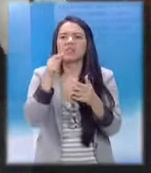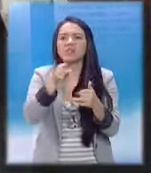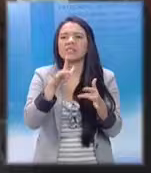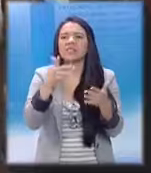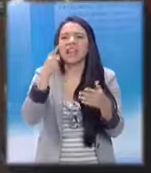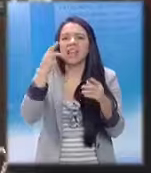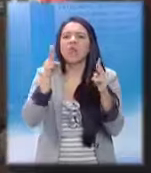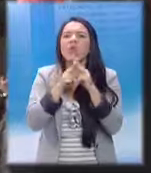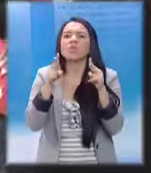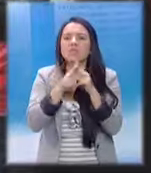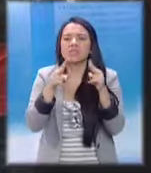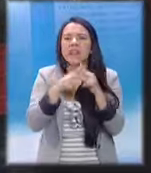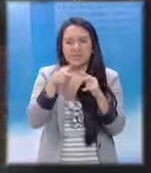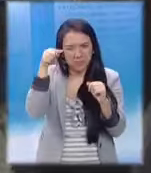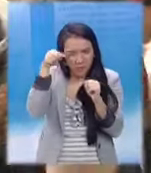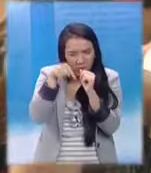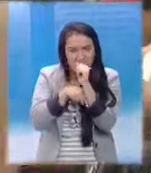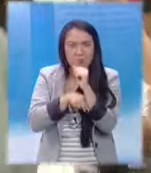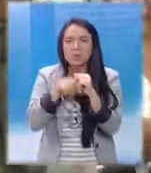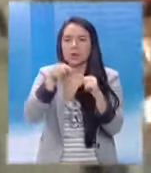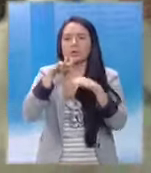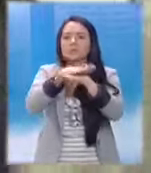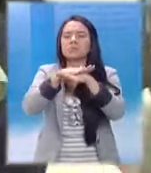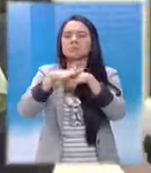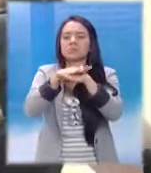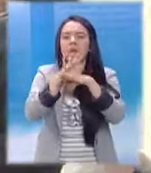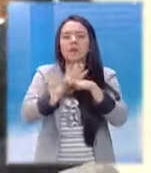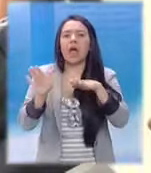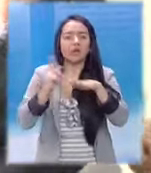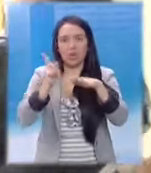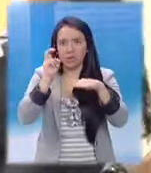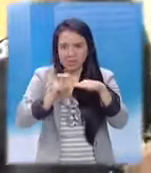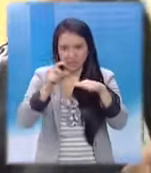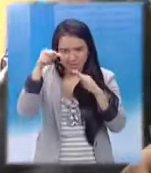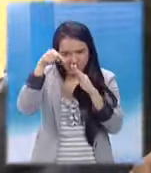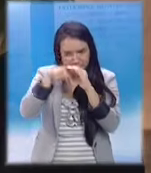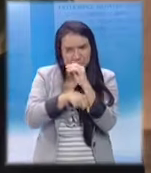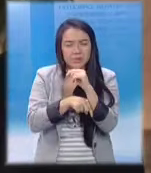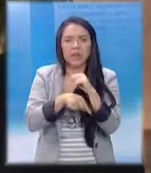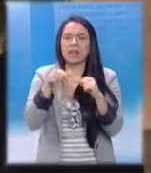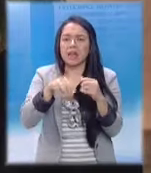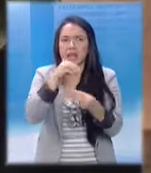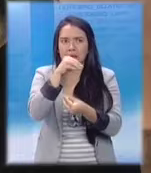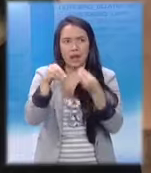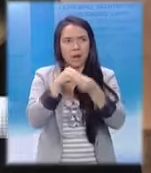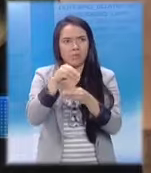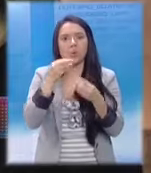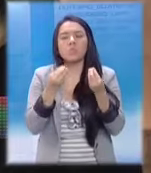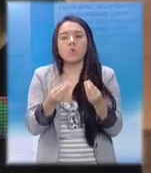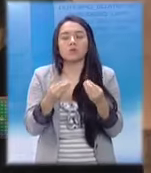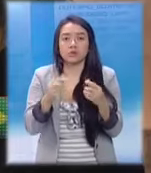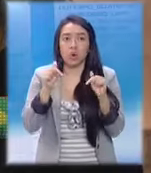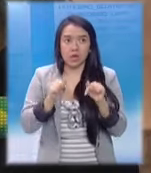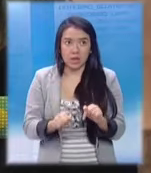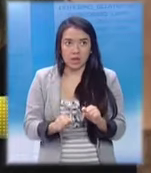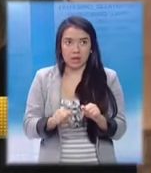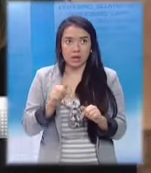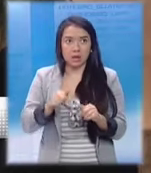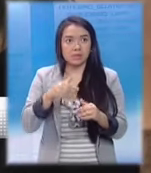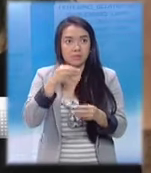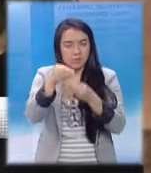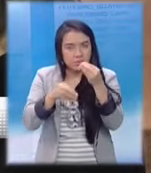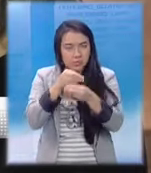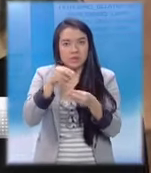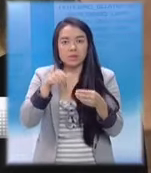capital era una de las formas de desarrollo de los países, lo que hoy día ha cambiado. Los economistas han encontrado que